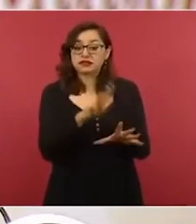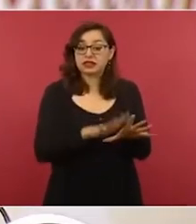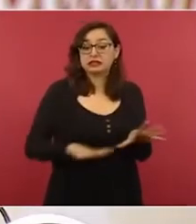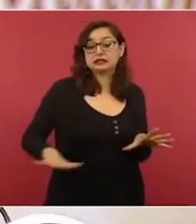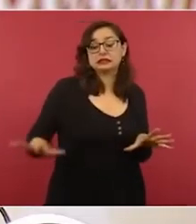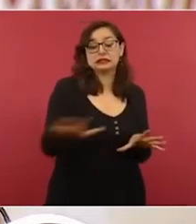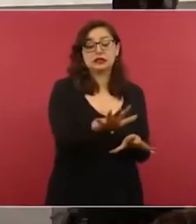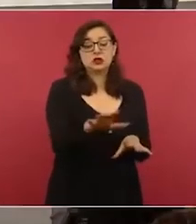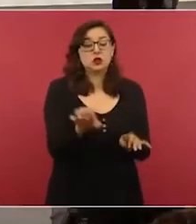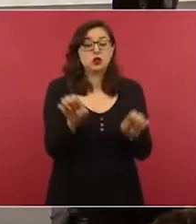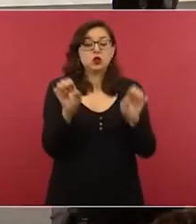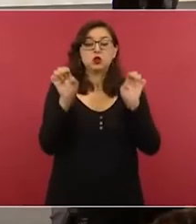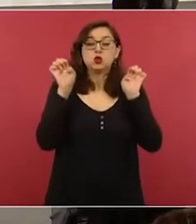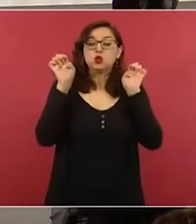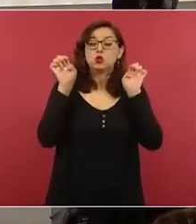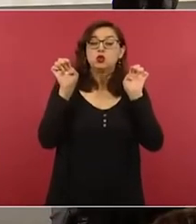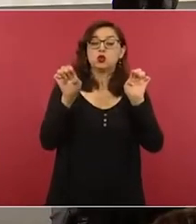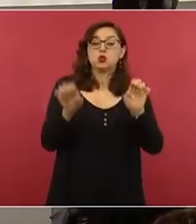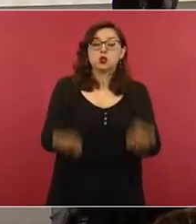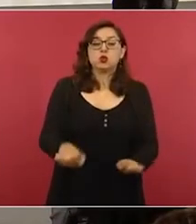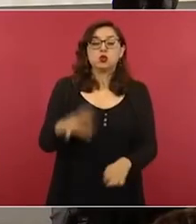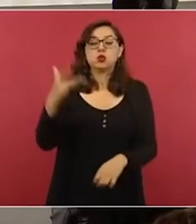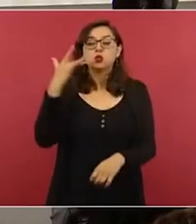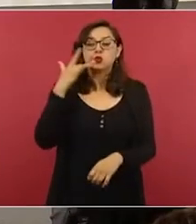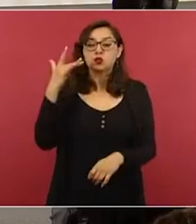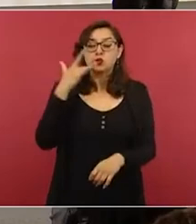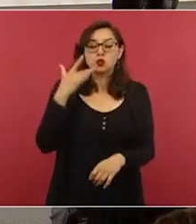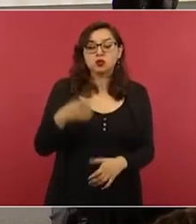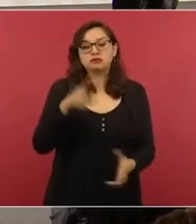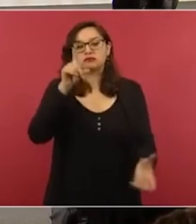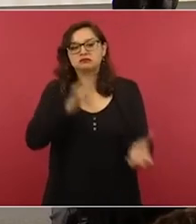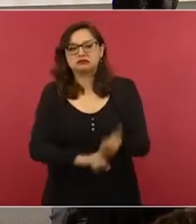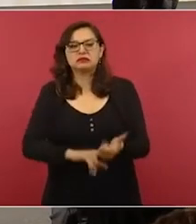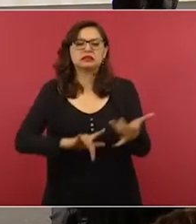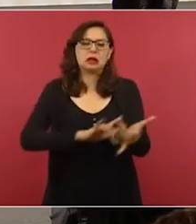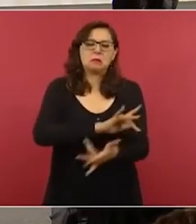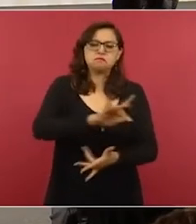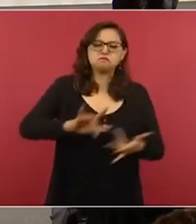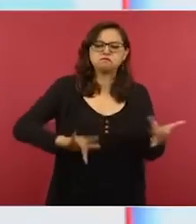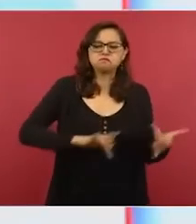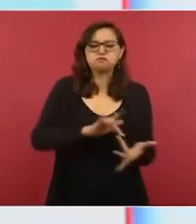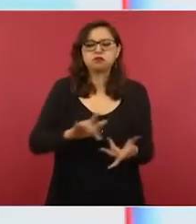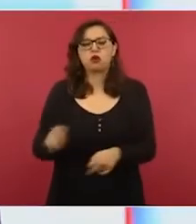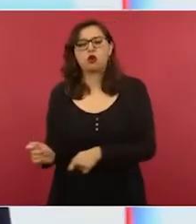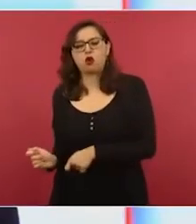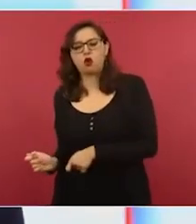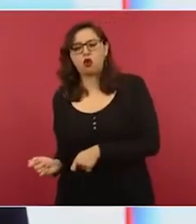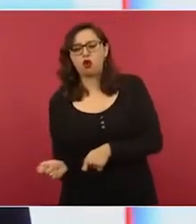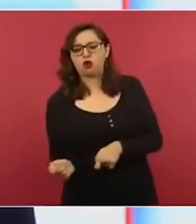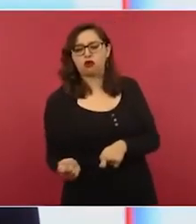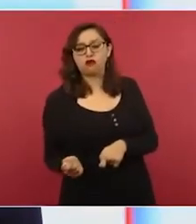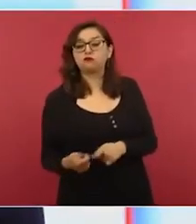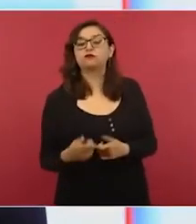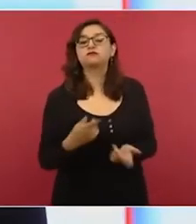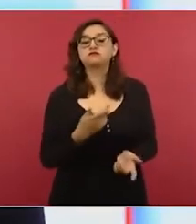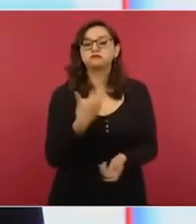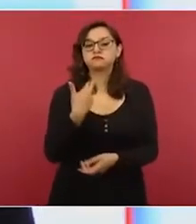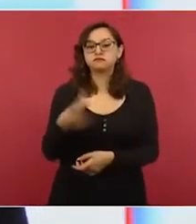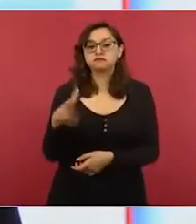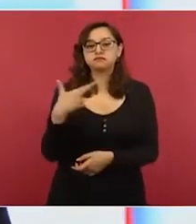más lujosas que alberga clubes nocturnos, de golf y restaurantes